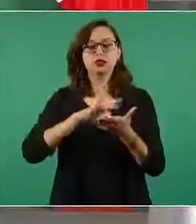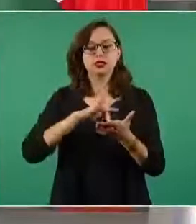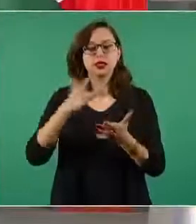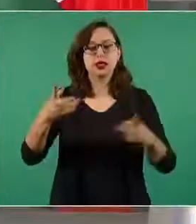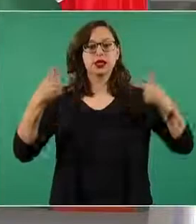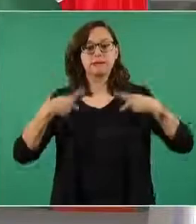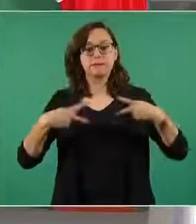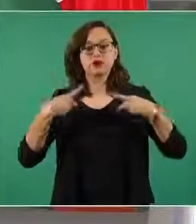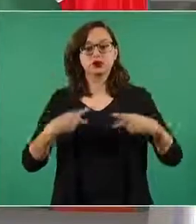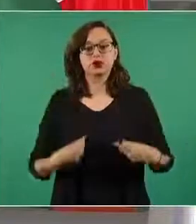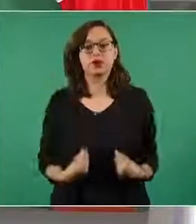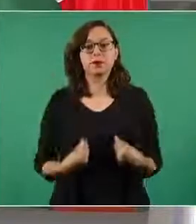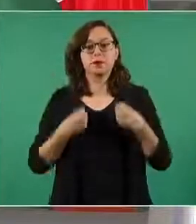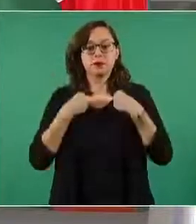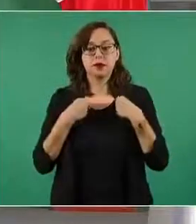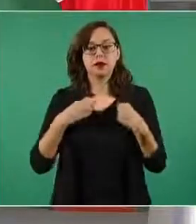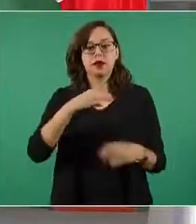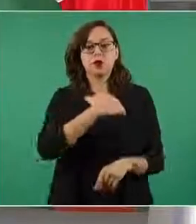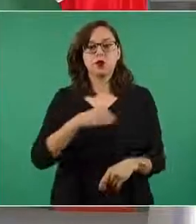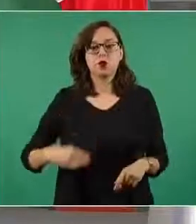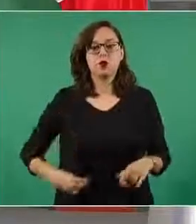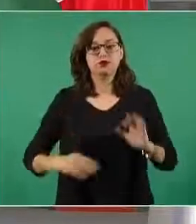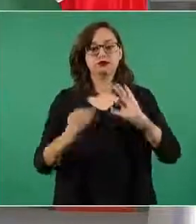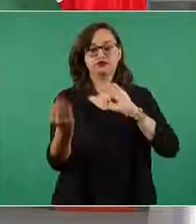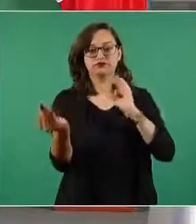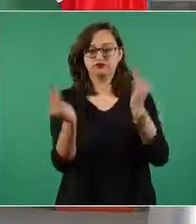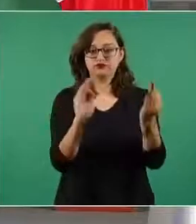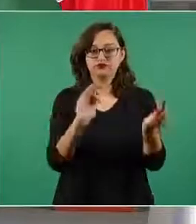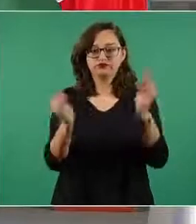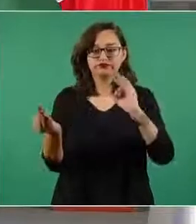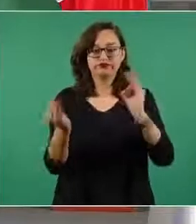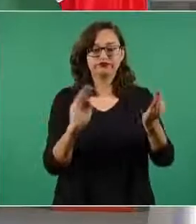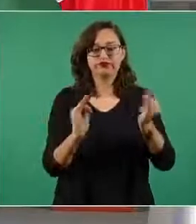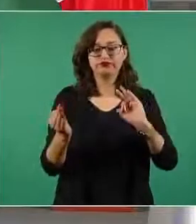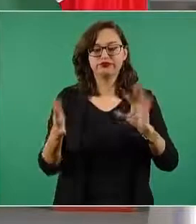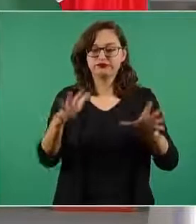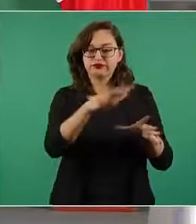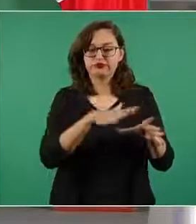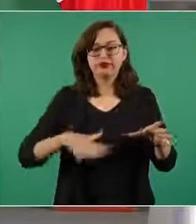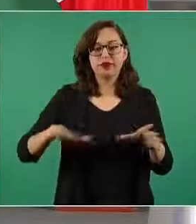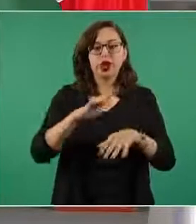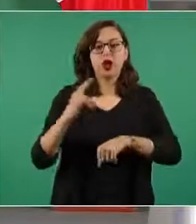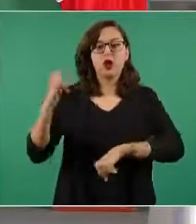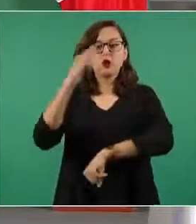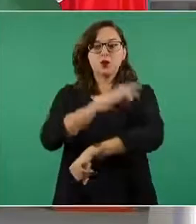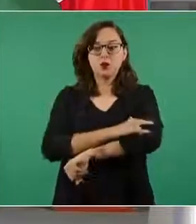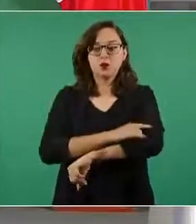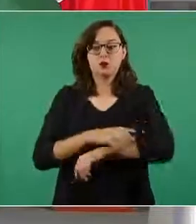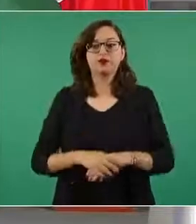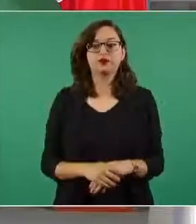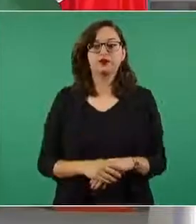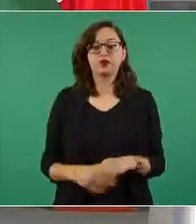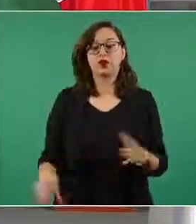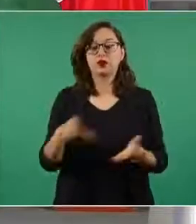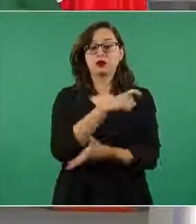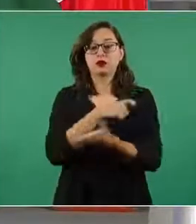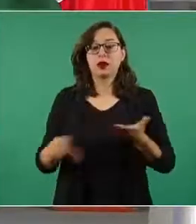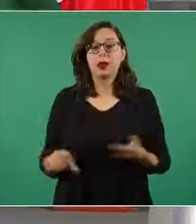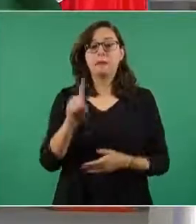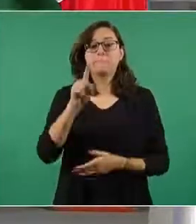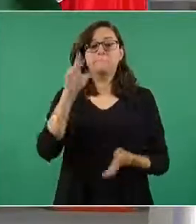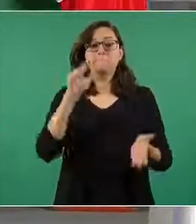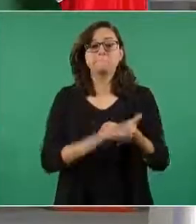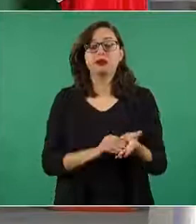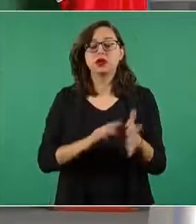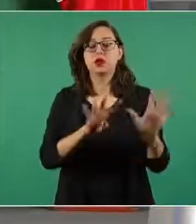los municipios aledaños al aeropuerto se adquirieron mil cuatrocientas